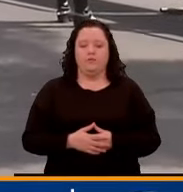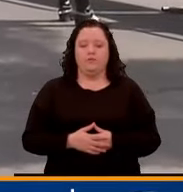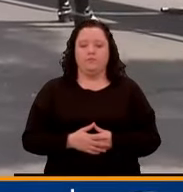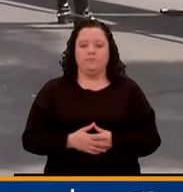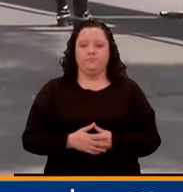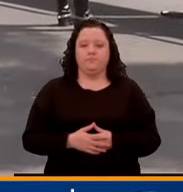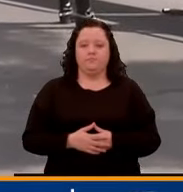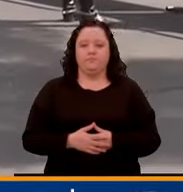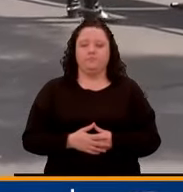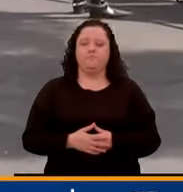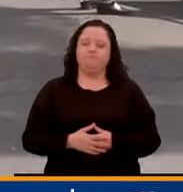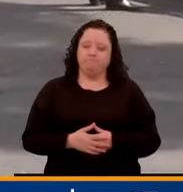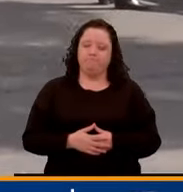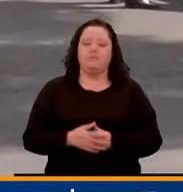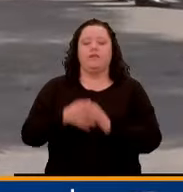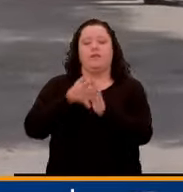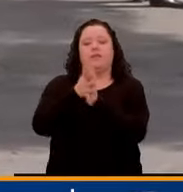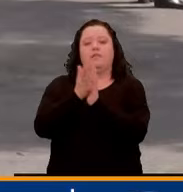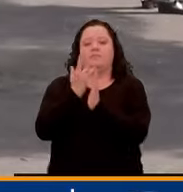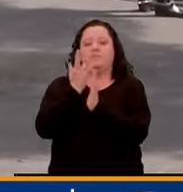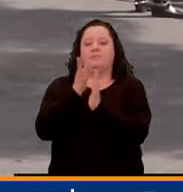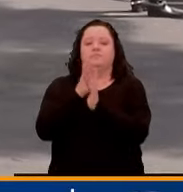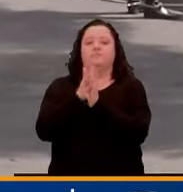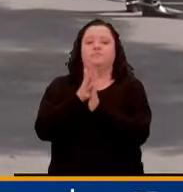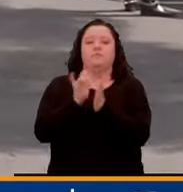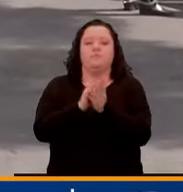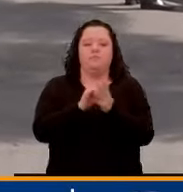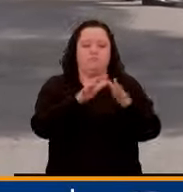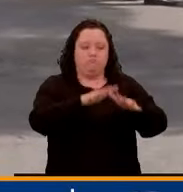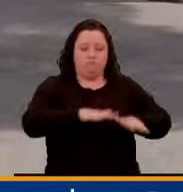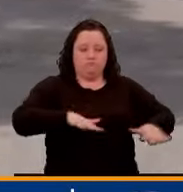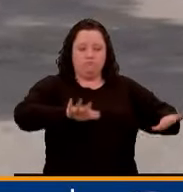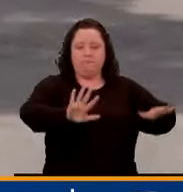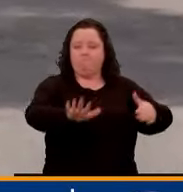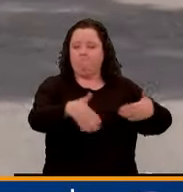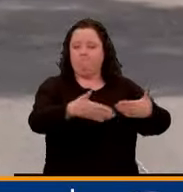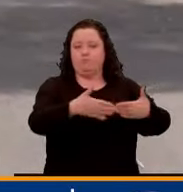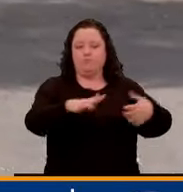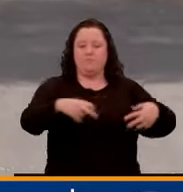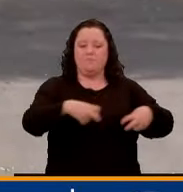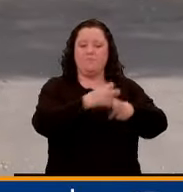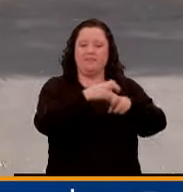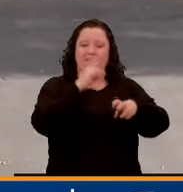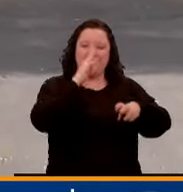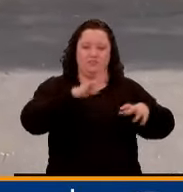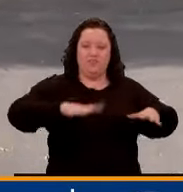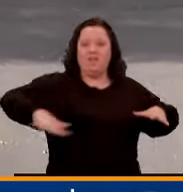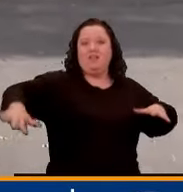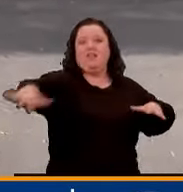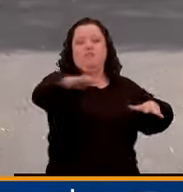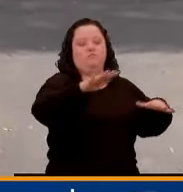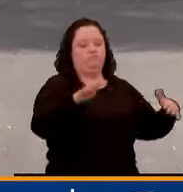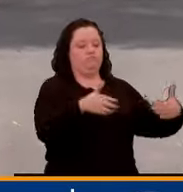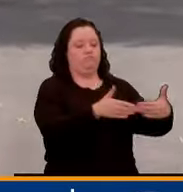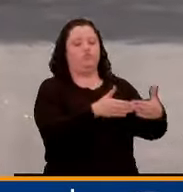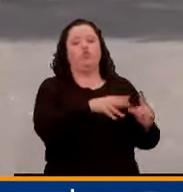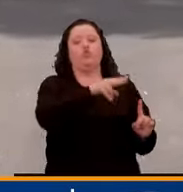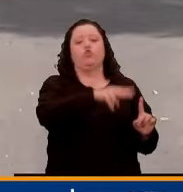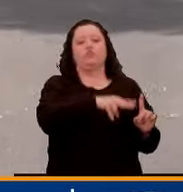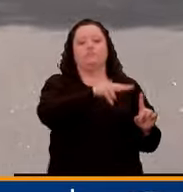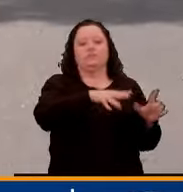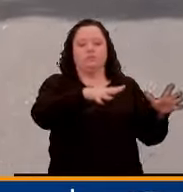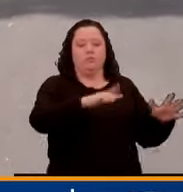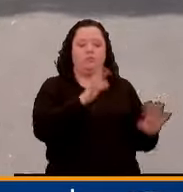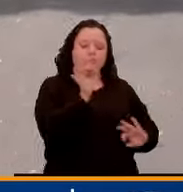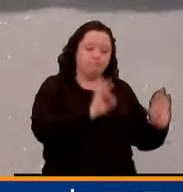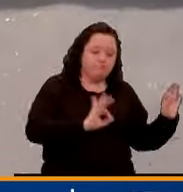Se reitera la información sobre el cierre de este sector del Parque Nacional durante dos meses mientras se adelantan las labores